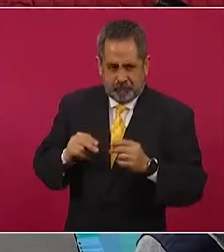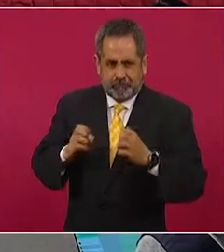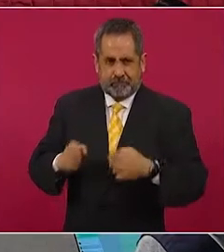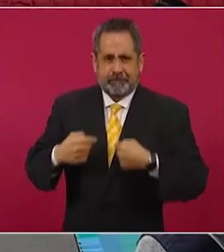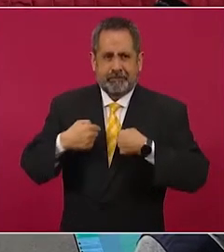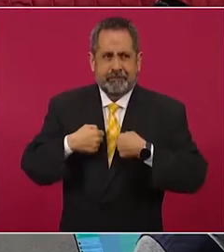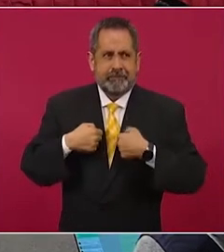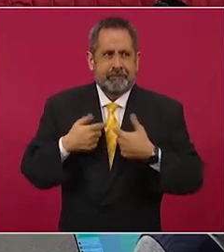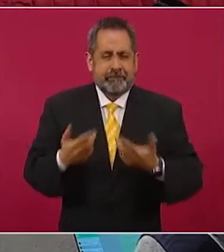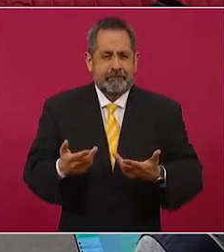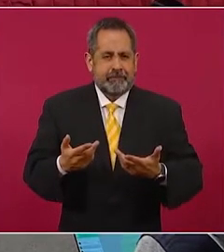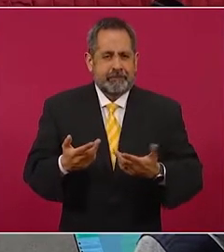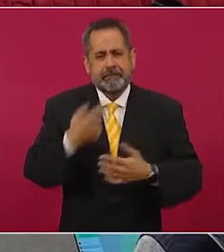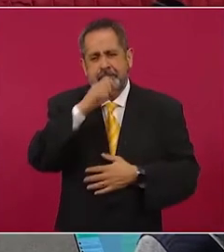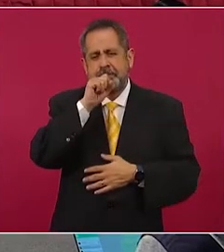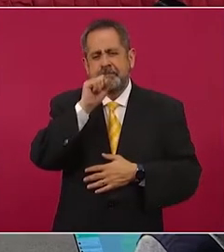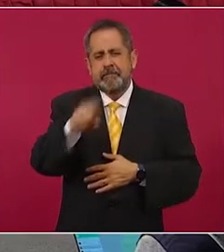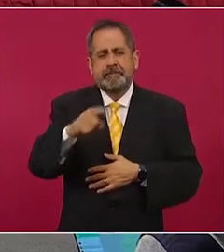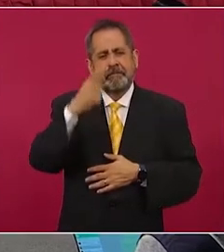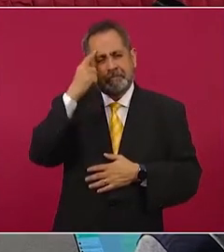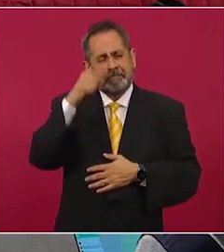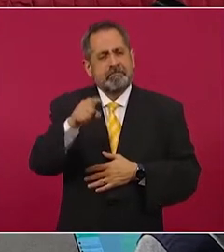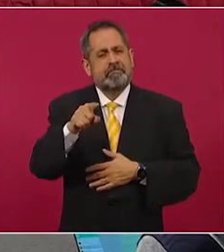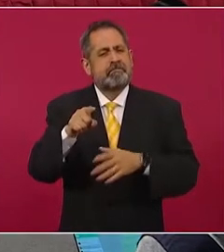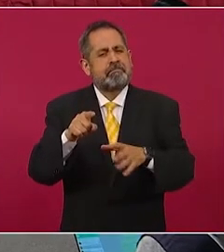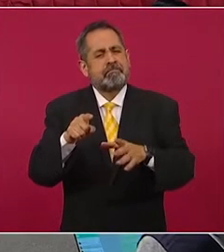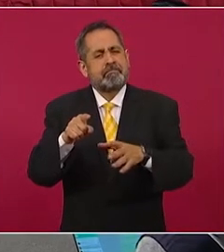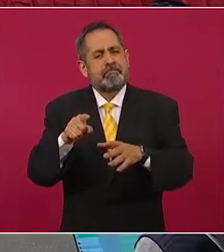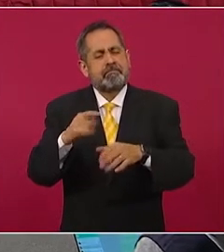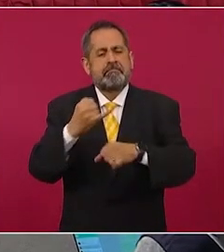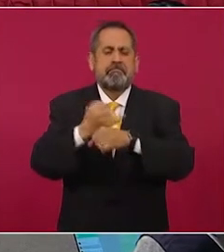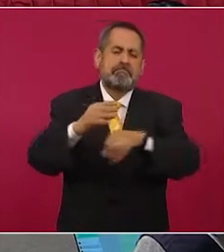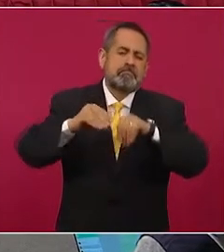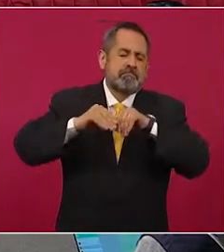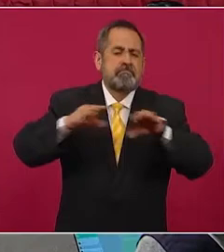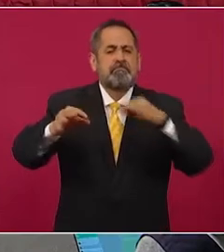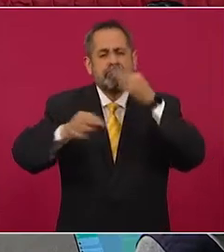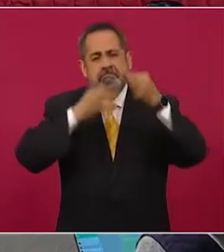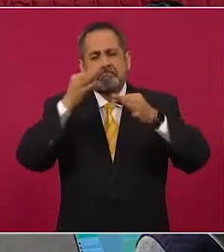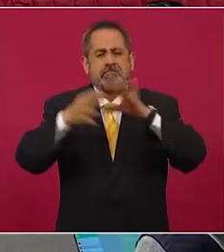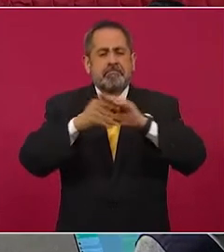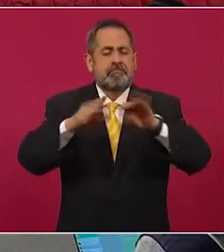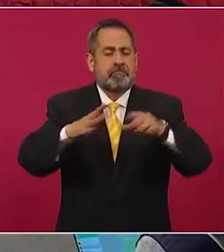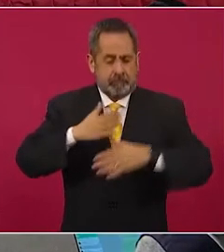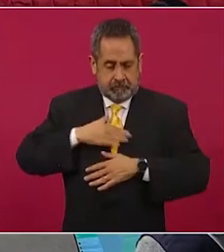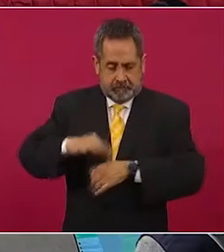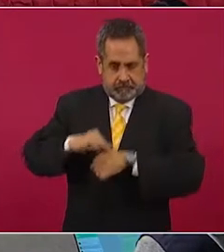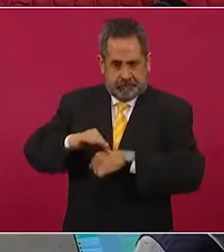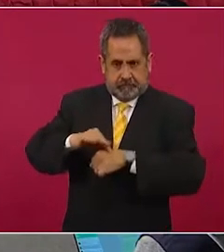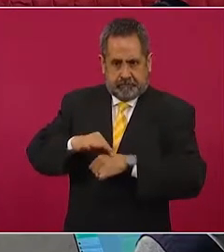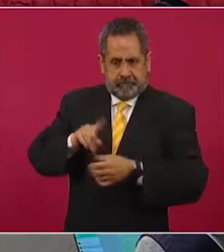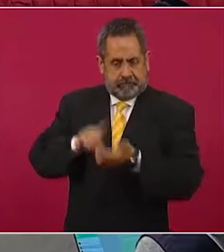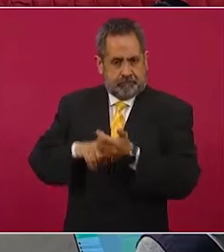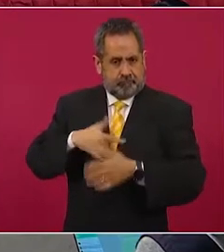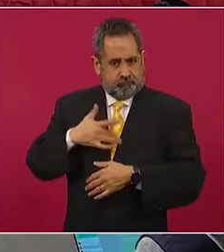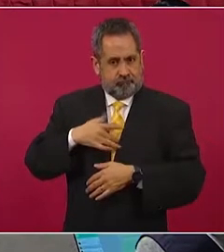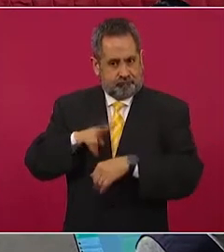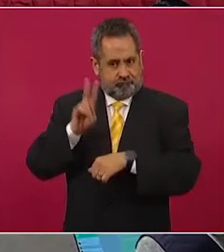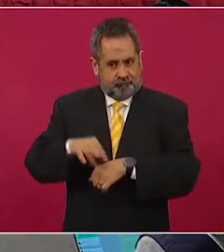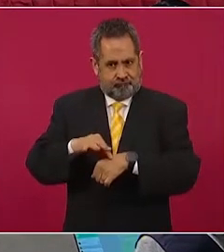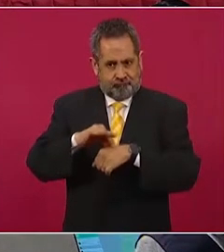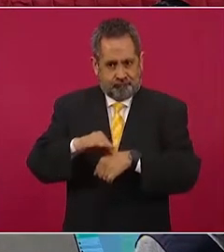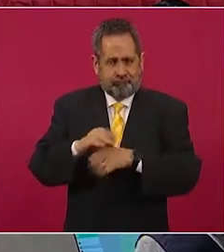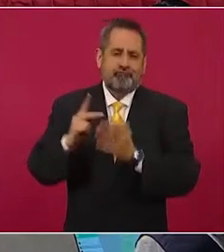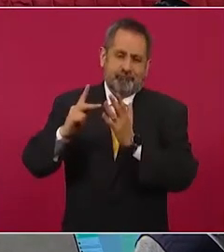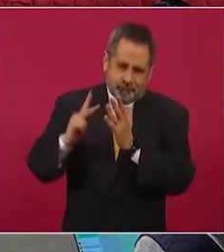pero también para transmitirles mi experiencia, ahora que